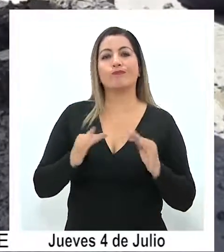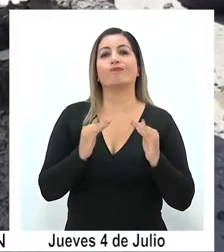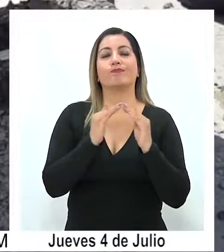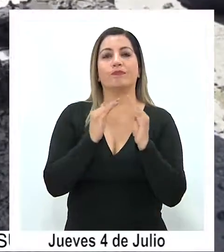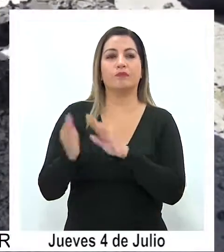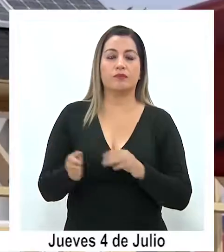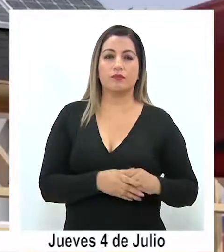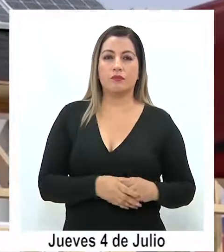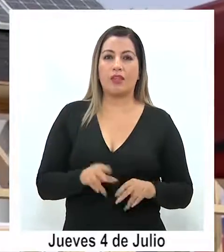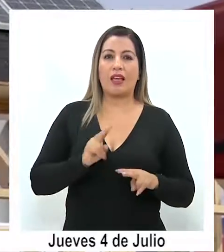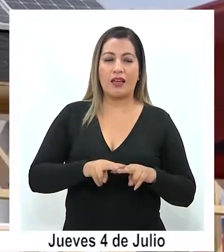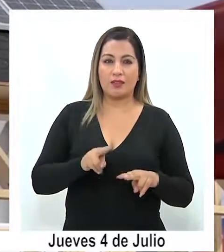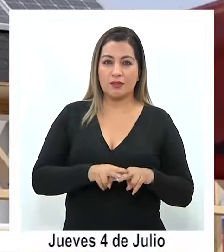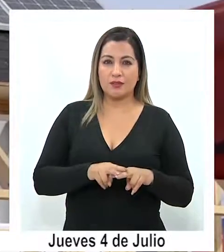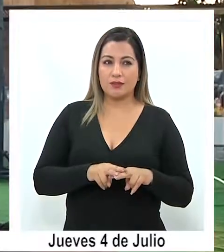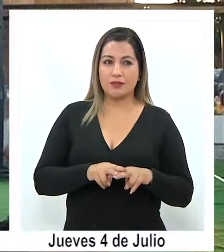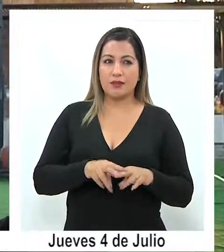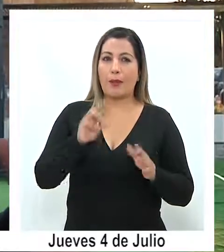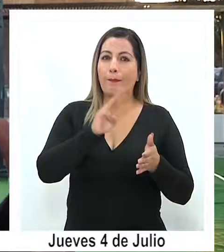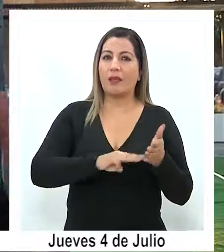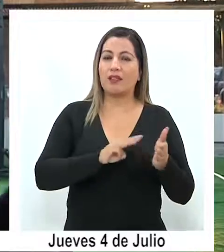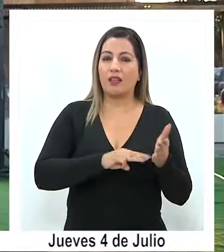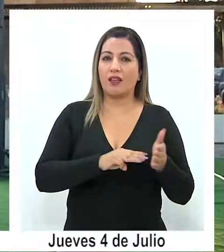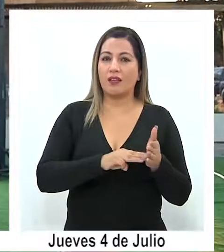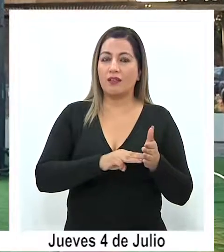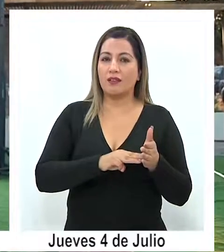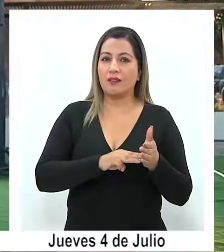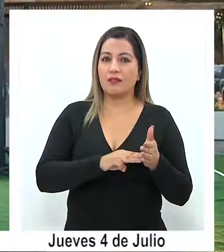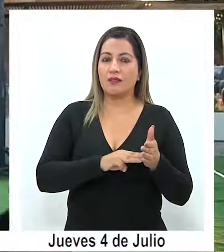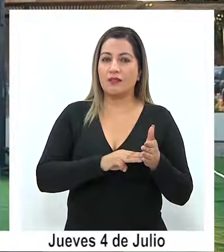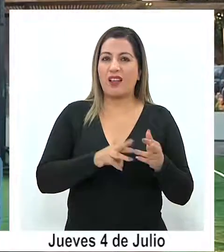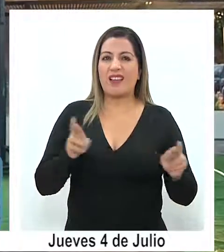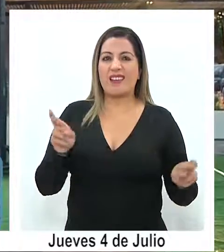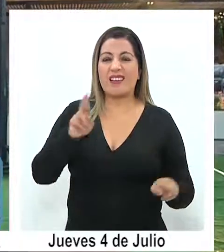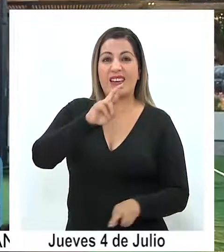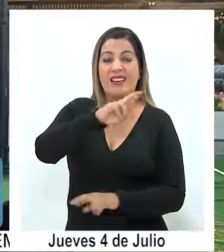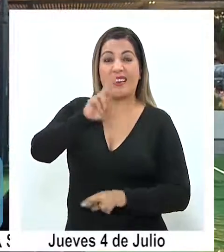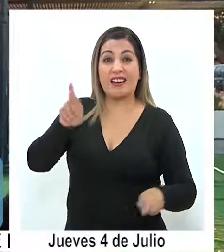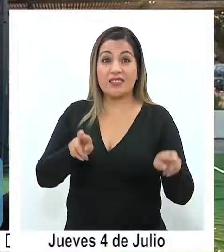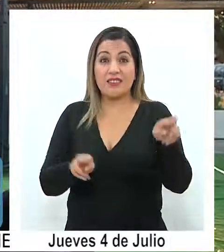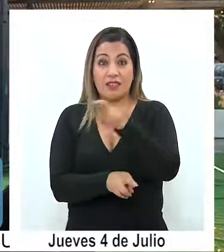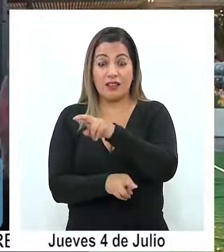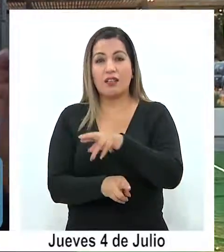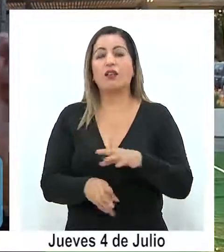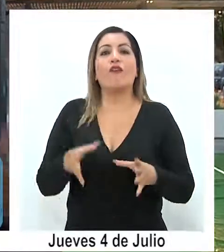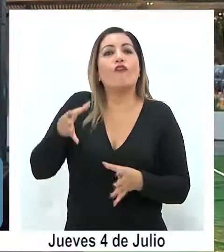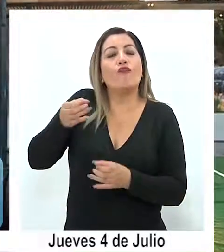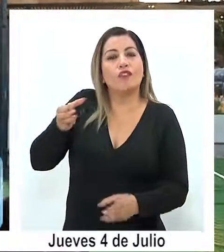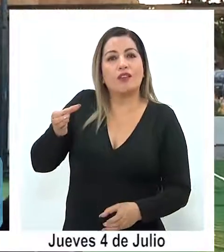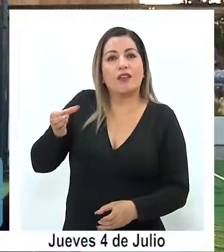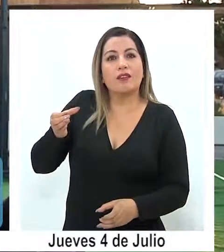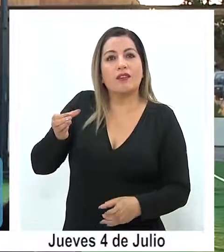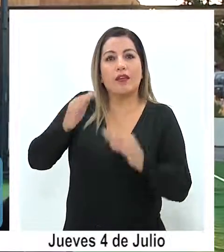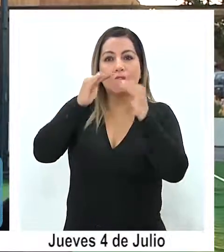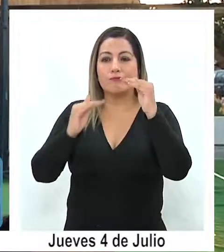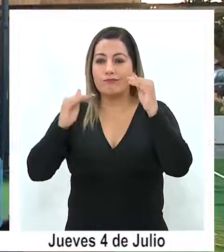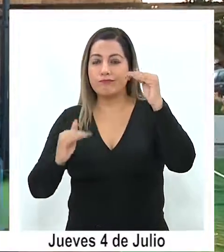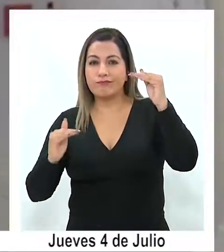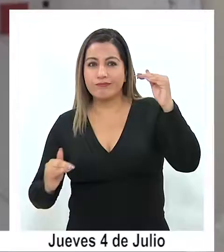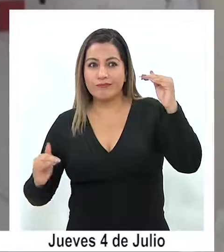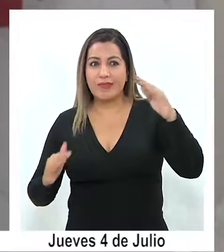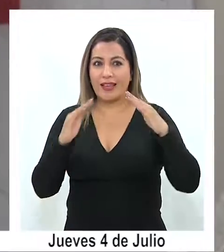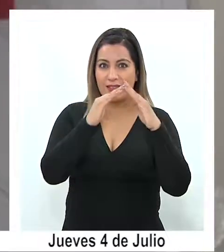construirla. Están diseñados y construidos con material reciclado de botellas plásticas, que finalmente son como escamas de